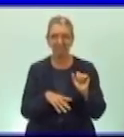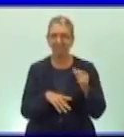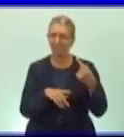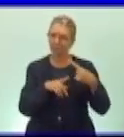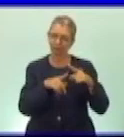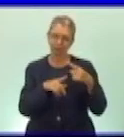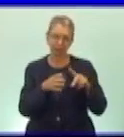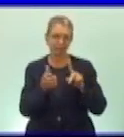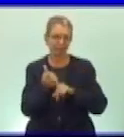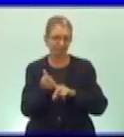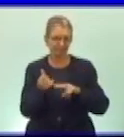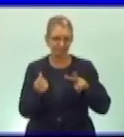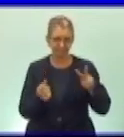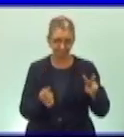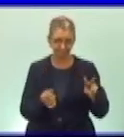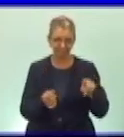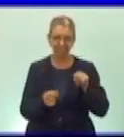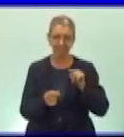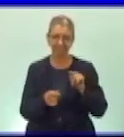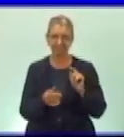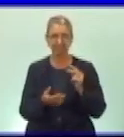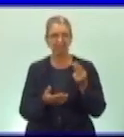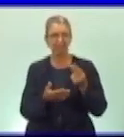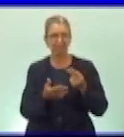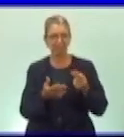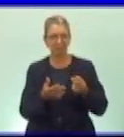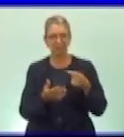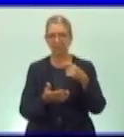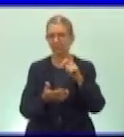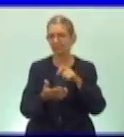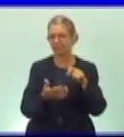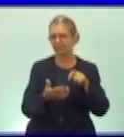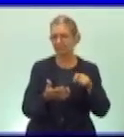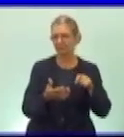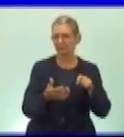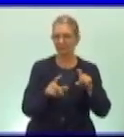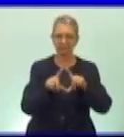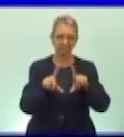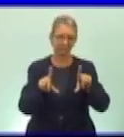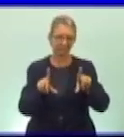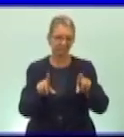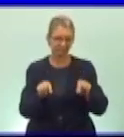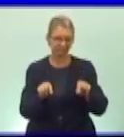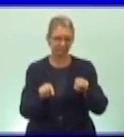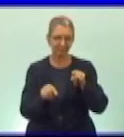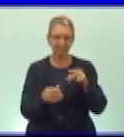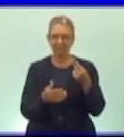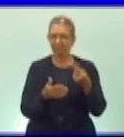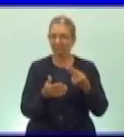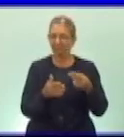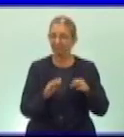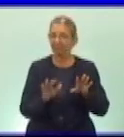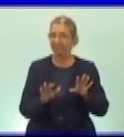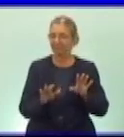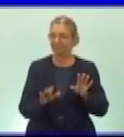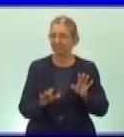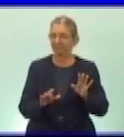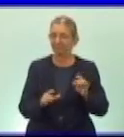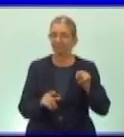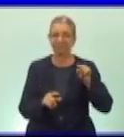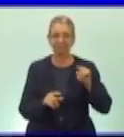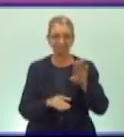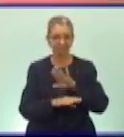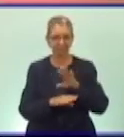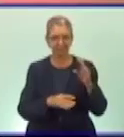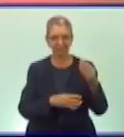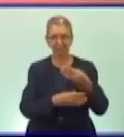para que vieran como ya ellos están realizando las tareas porque se habían comunicado con nosotros por